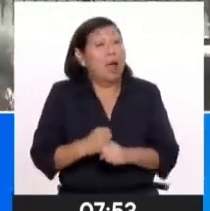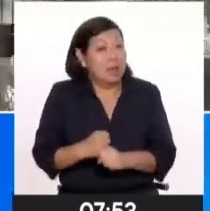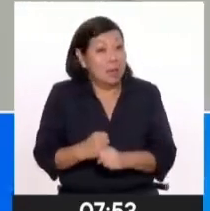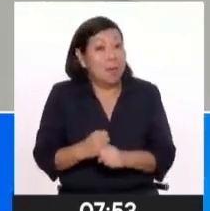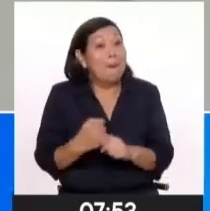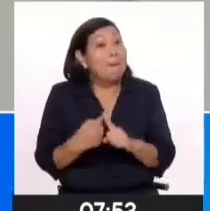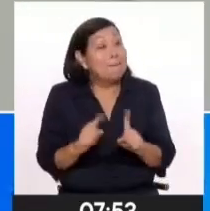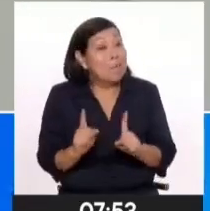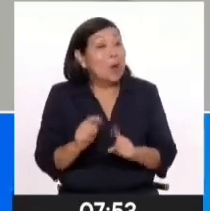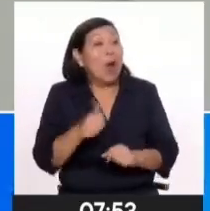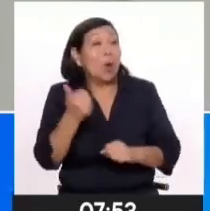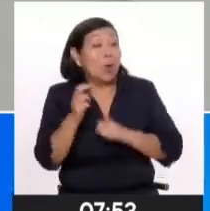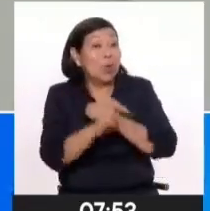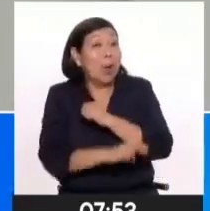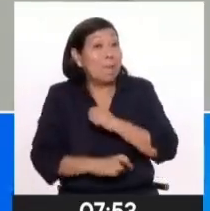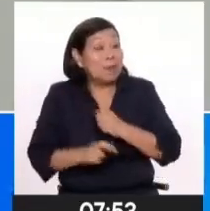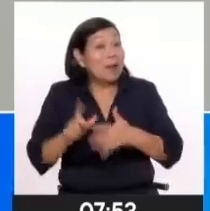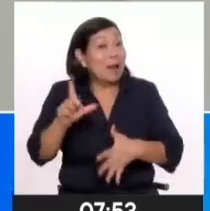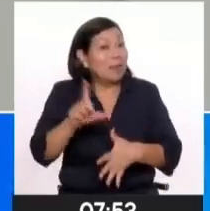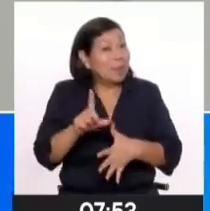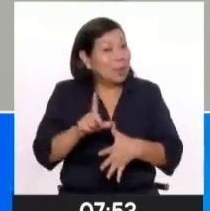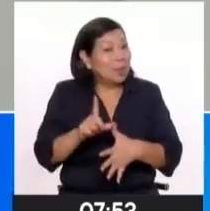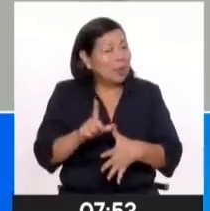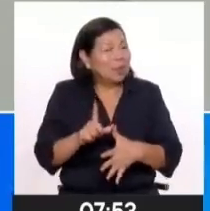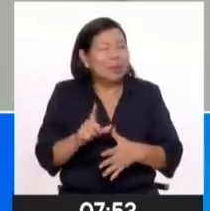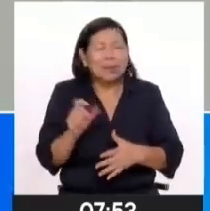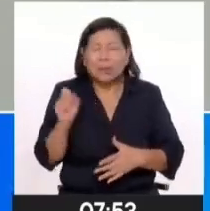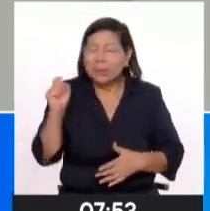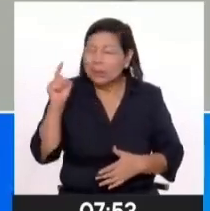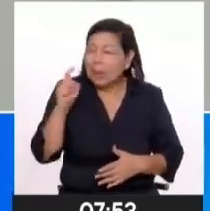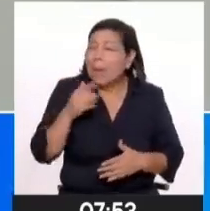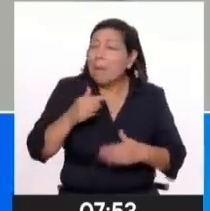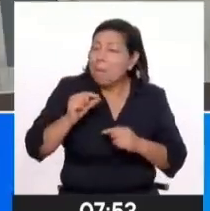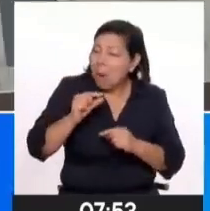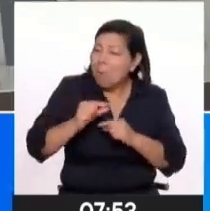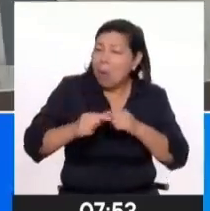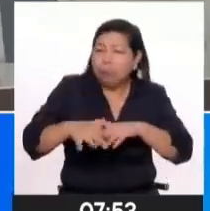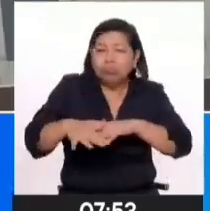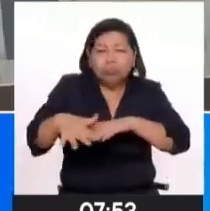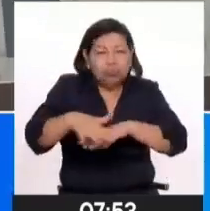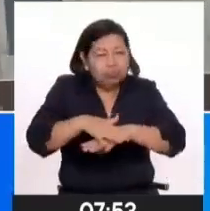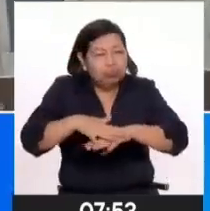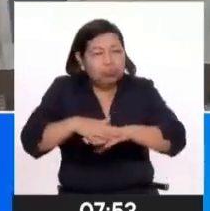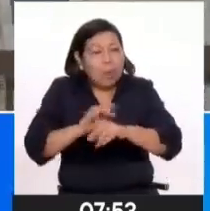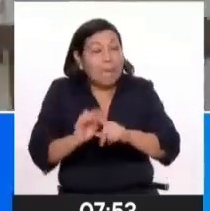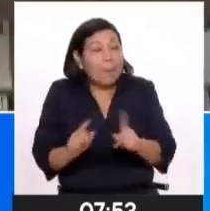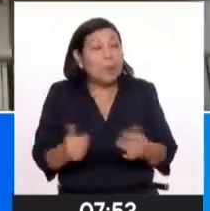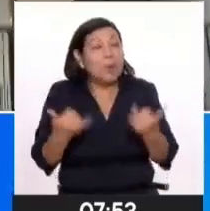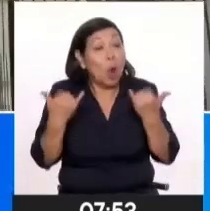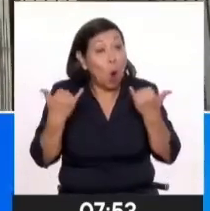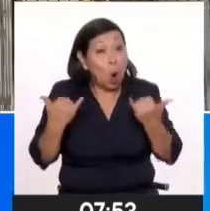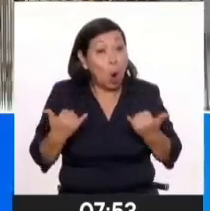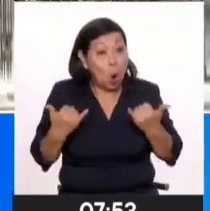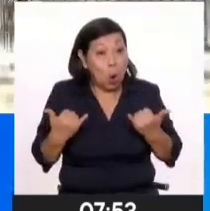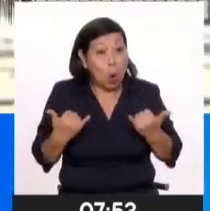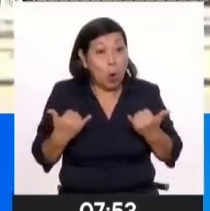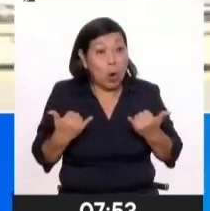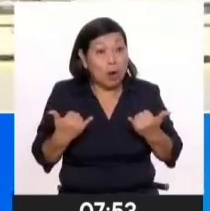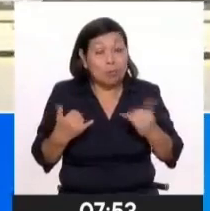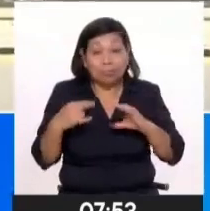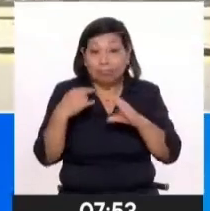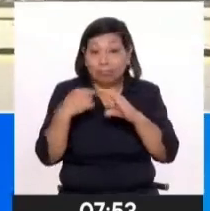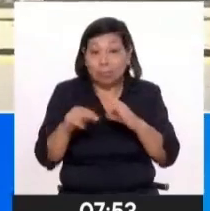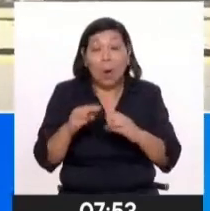otras monedas se depreciaron más del 50%, aseveró el funcionario de la entidad monetaria. En este sentido,